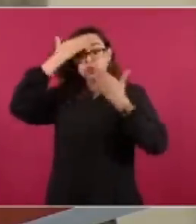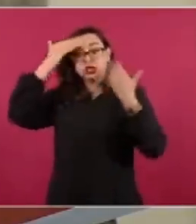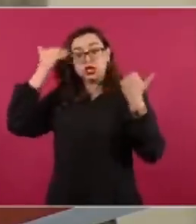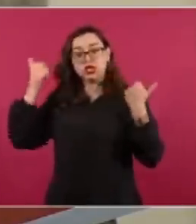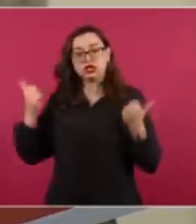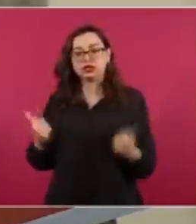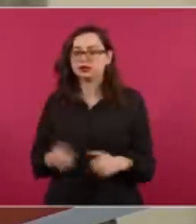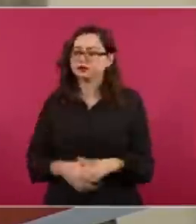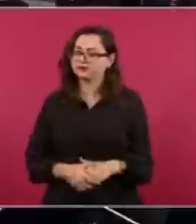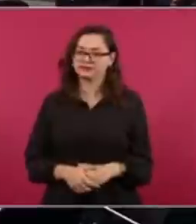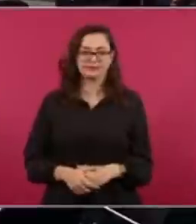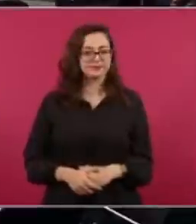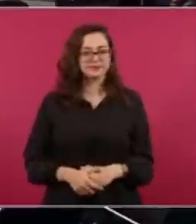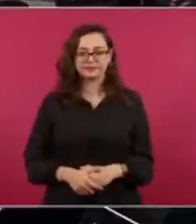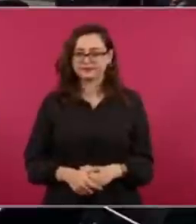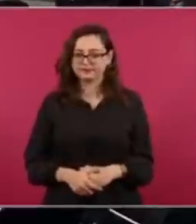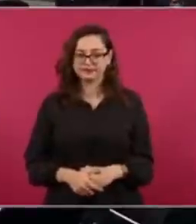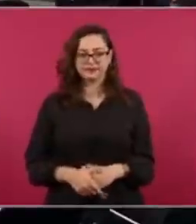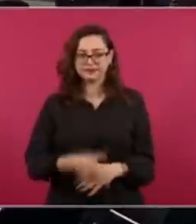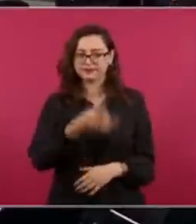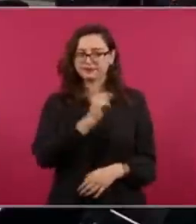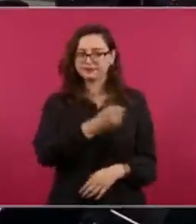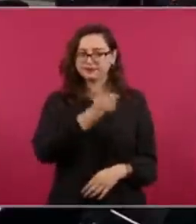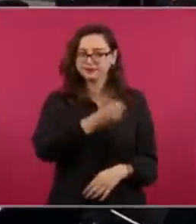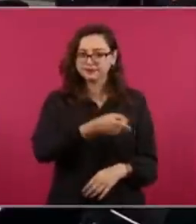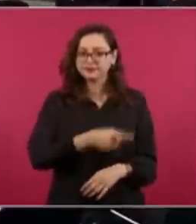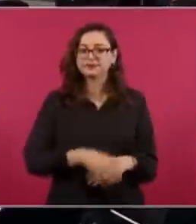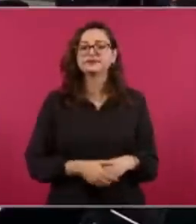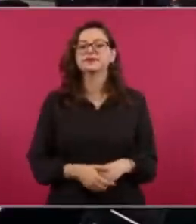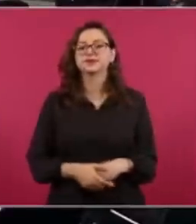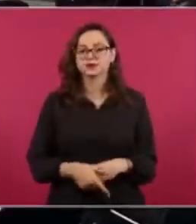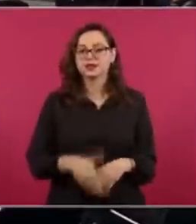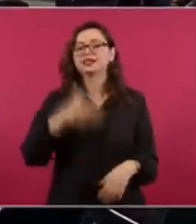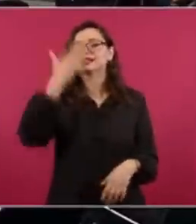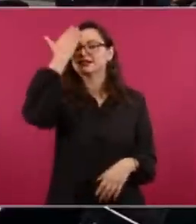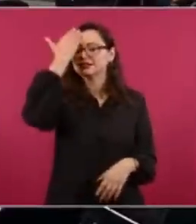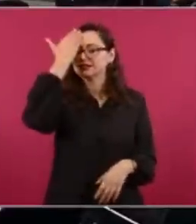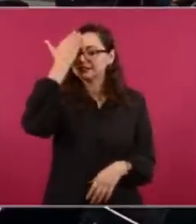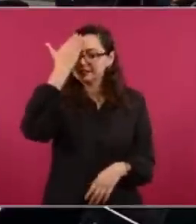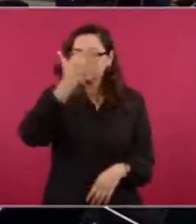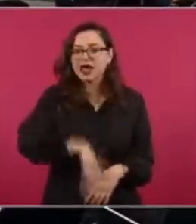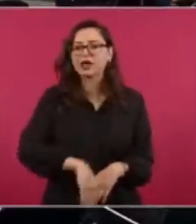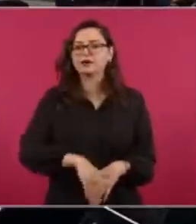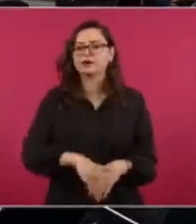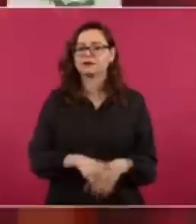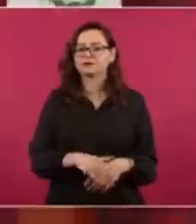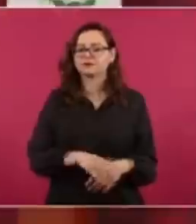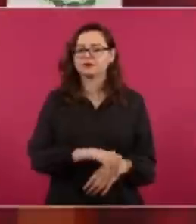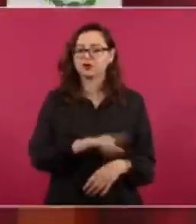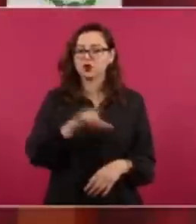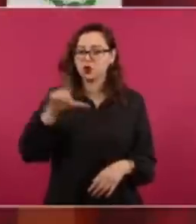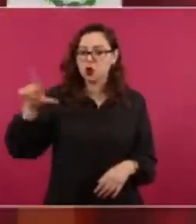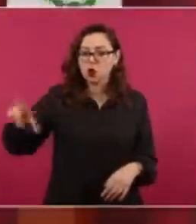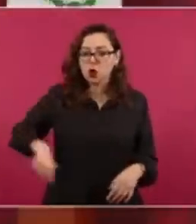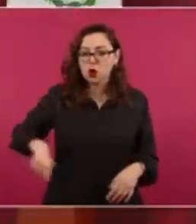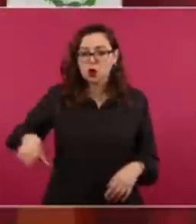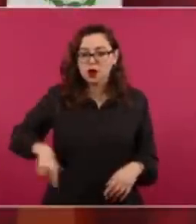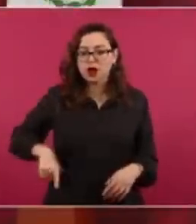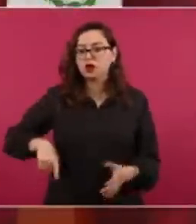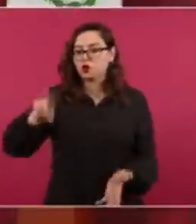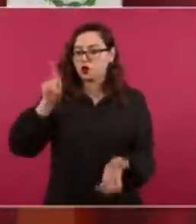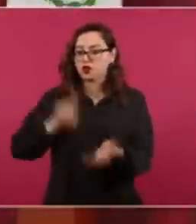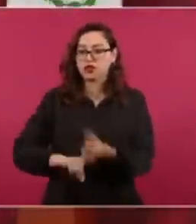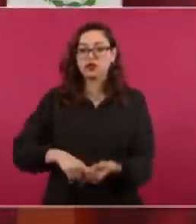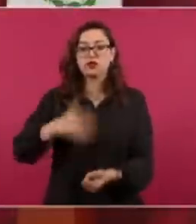En nuestro gobierno no hay personas como el señor García Luna,